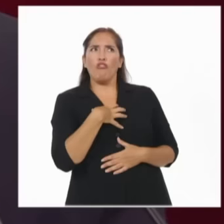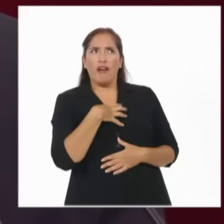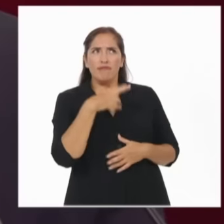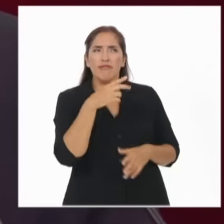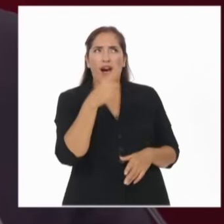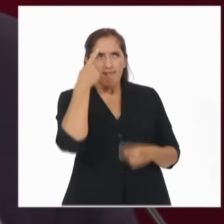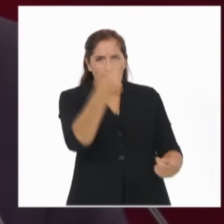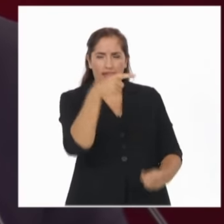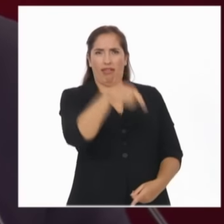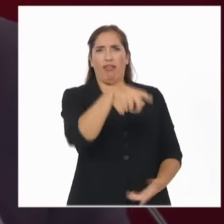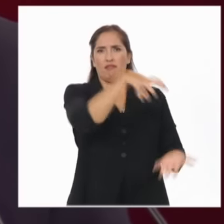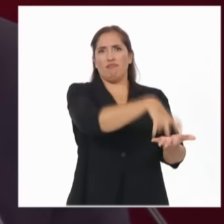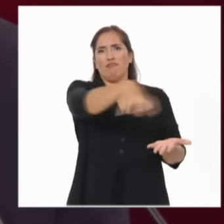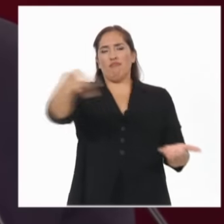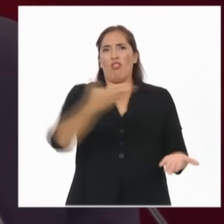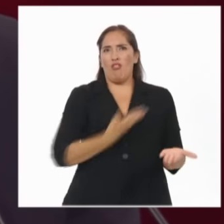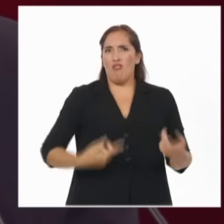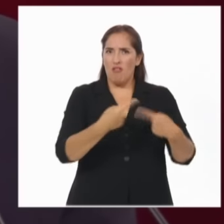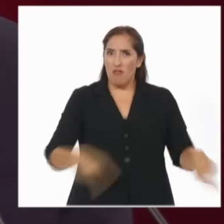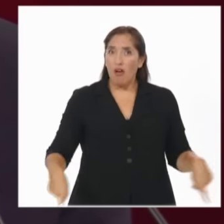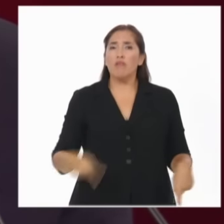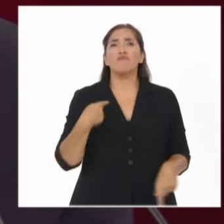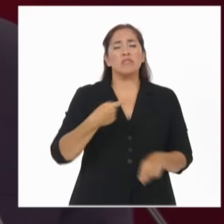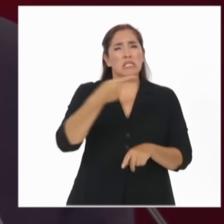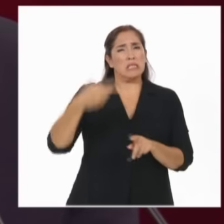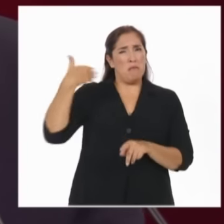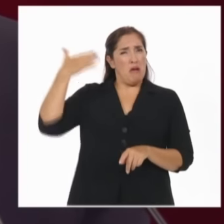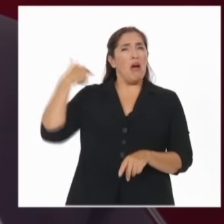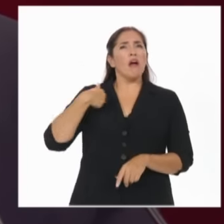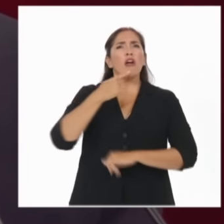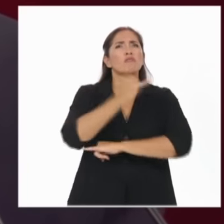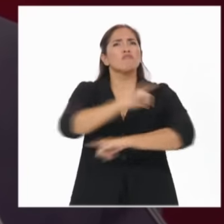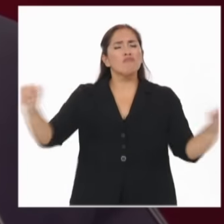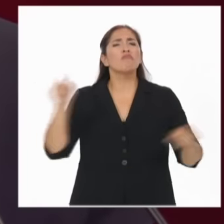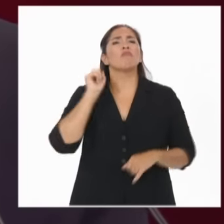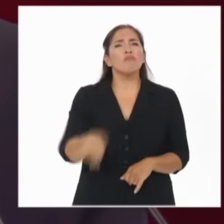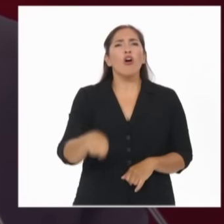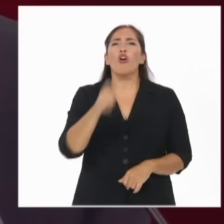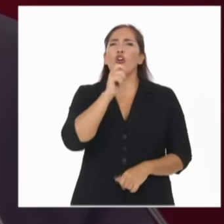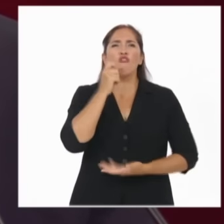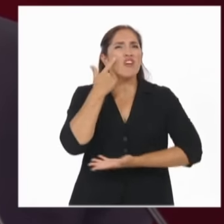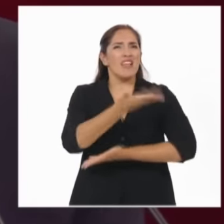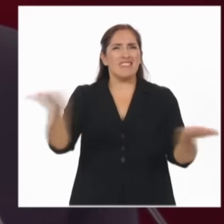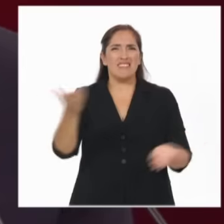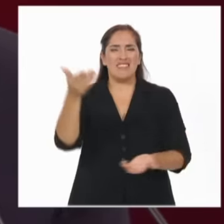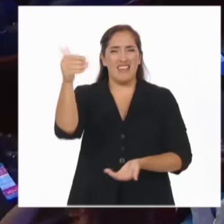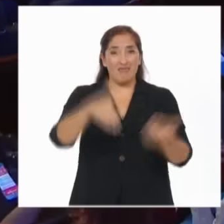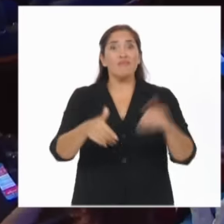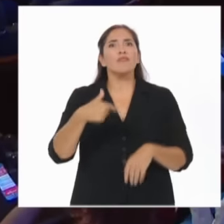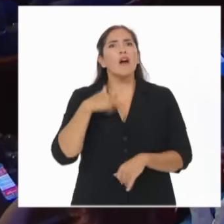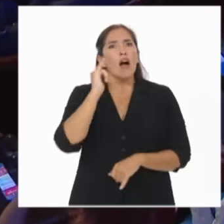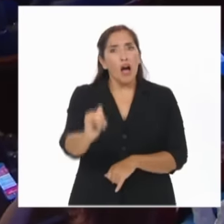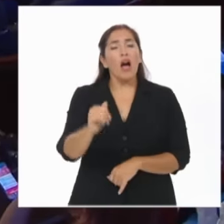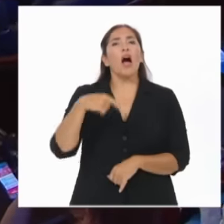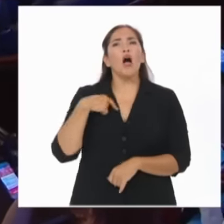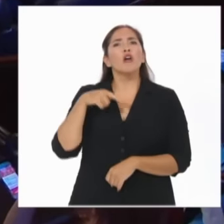Como dije hace unas semanas en la conferencia de prensa, pedí a la Oficina Anticorrupción que cree un mecanismo para separar mi